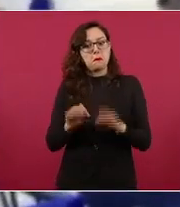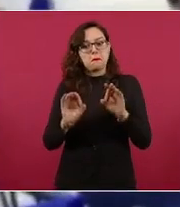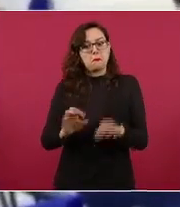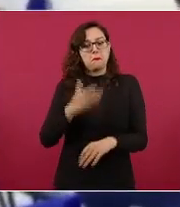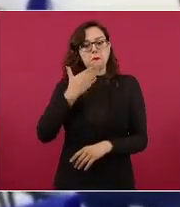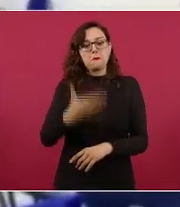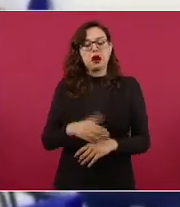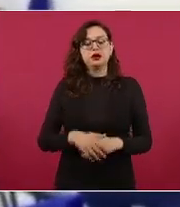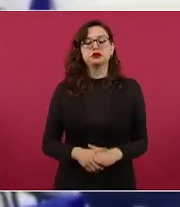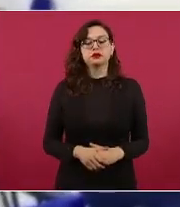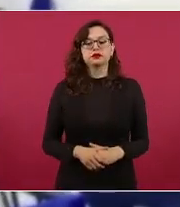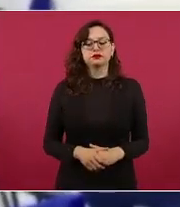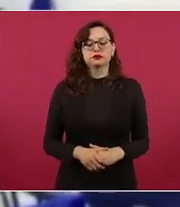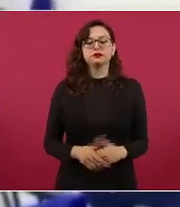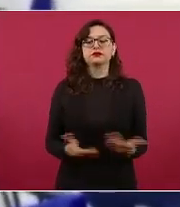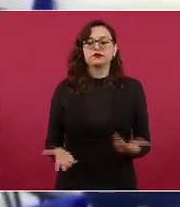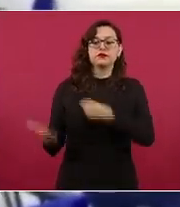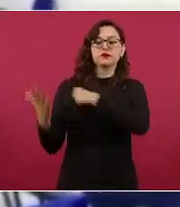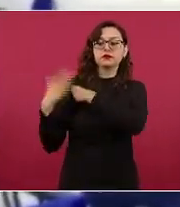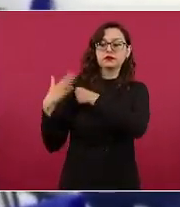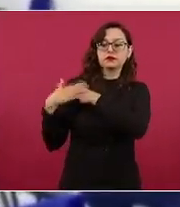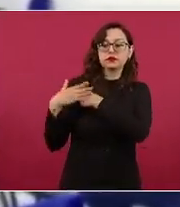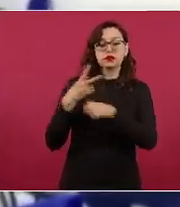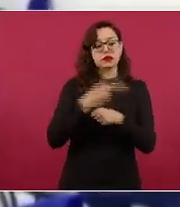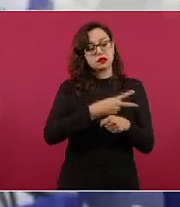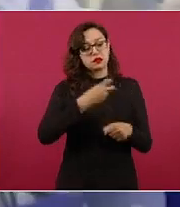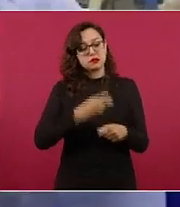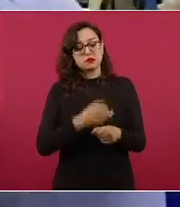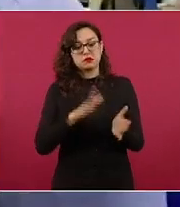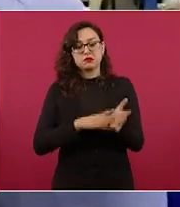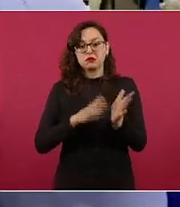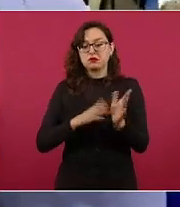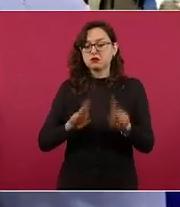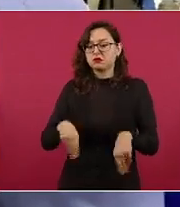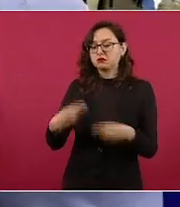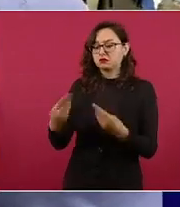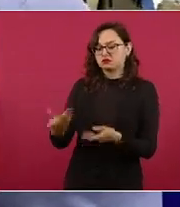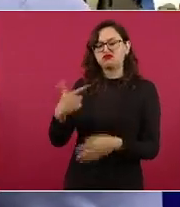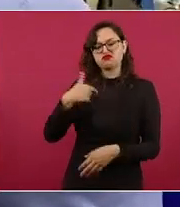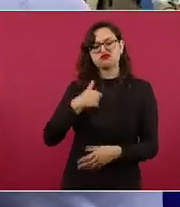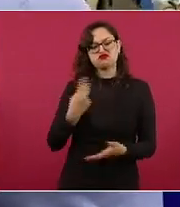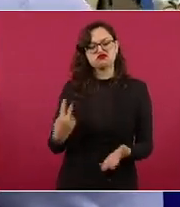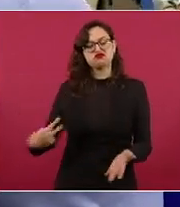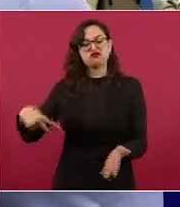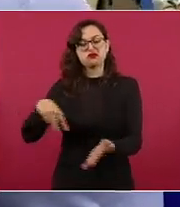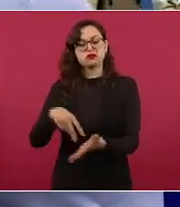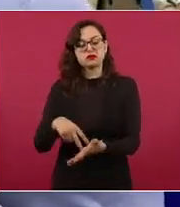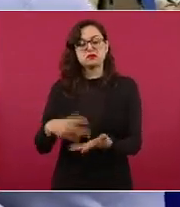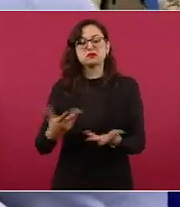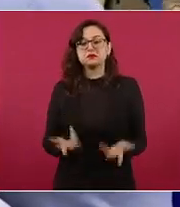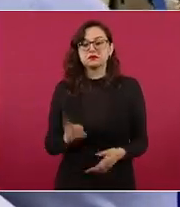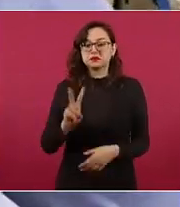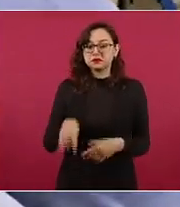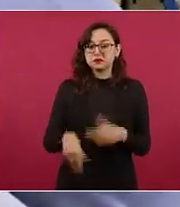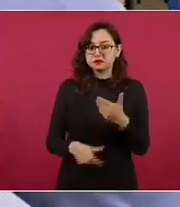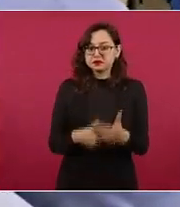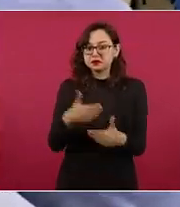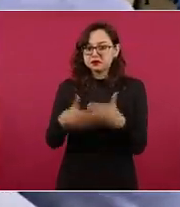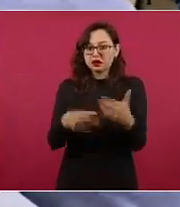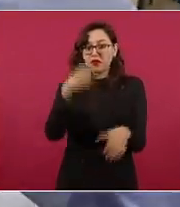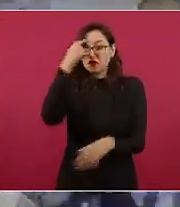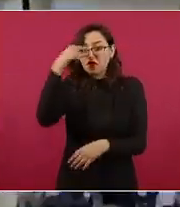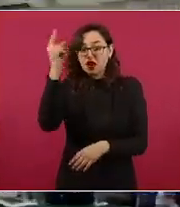el día de hoy acudí al llamado de la convocatoria de médicos especialistas 2022. Afortunadamente es un proceso rápido,